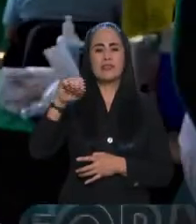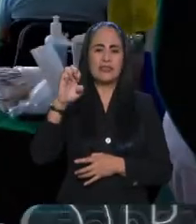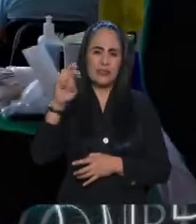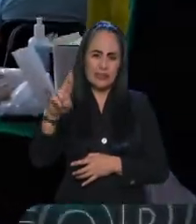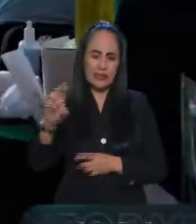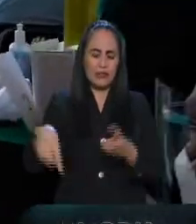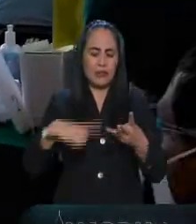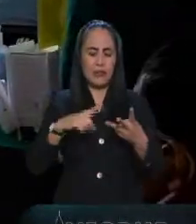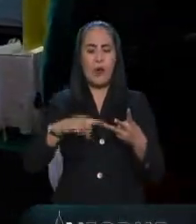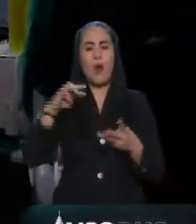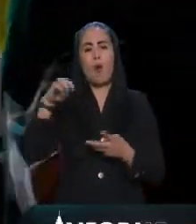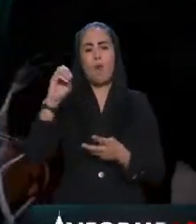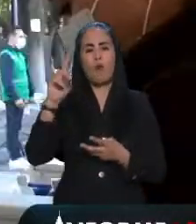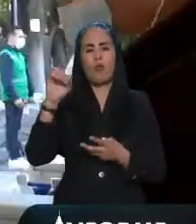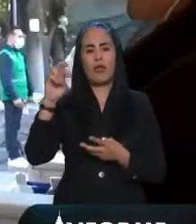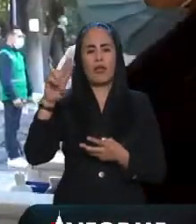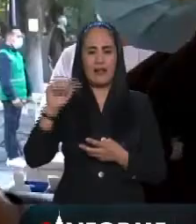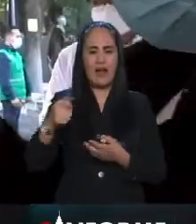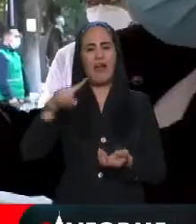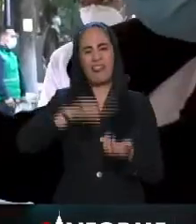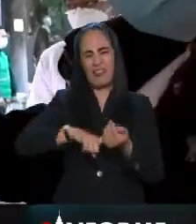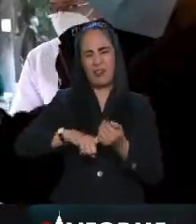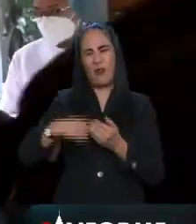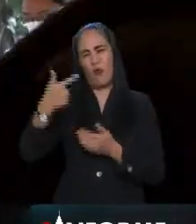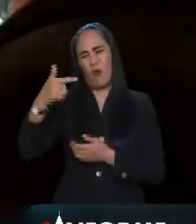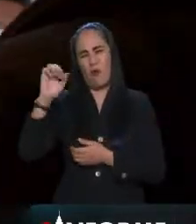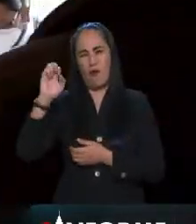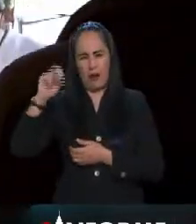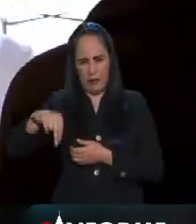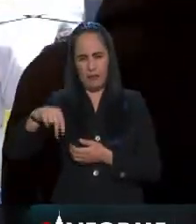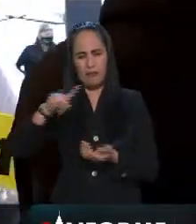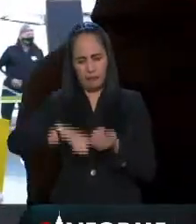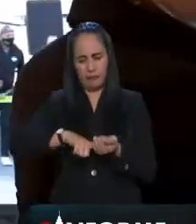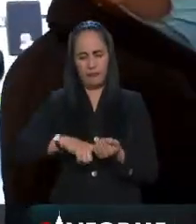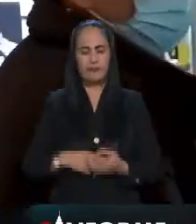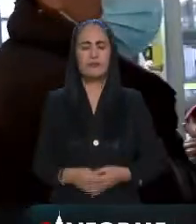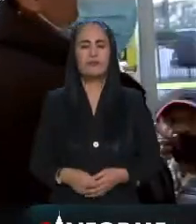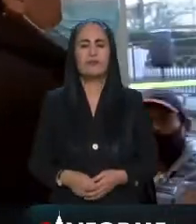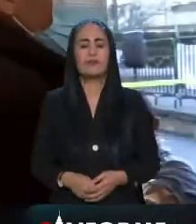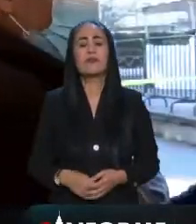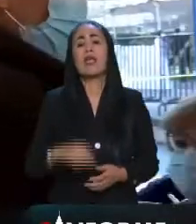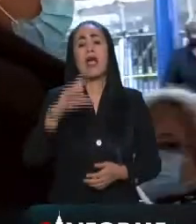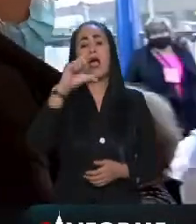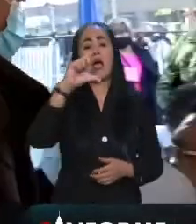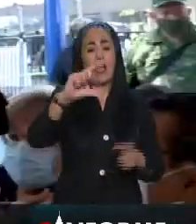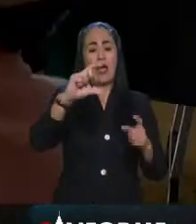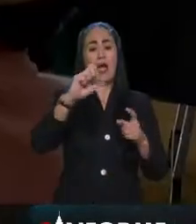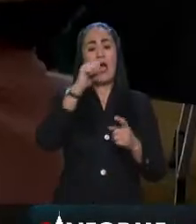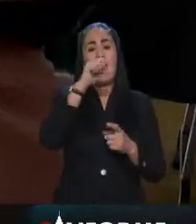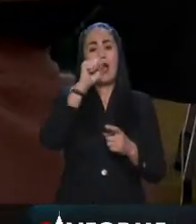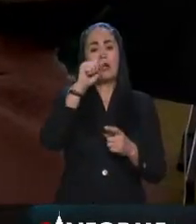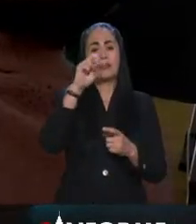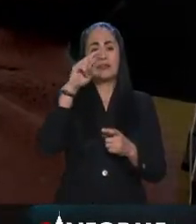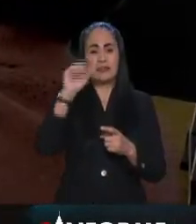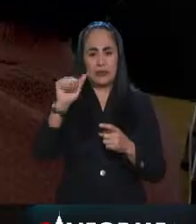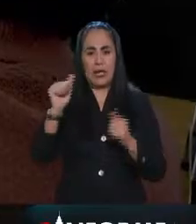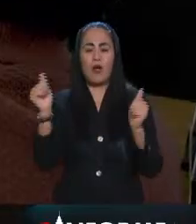Hay un artículo publicado ahí de hace dos meses y medio en el cual se combinó AstraZeneca con Pfizer.